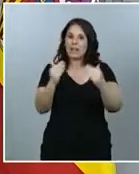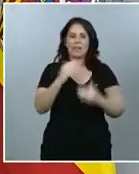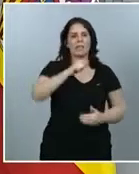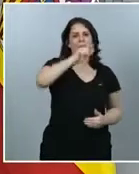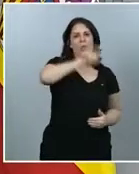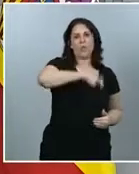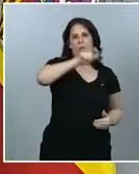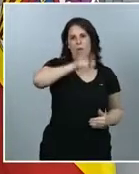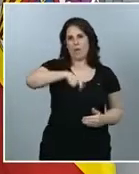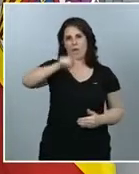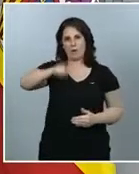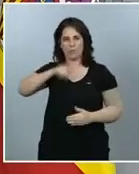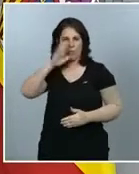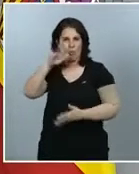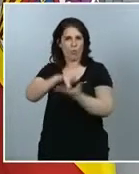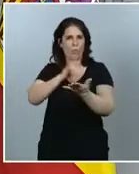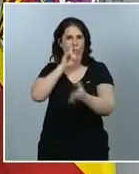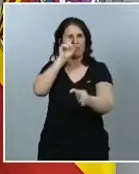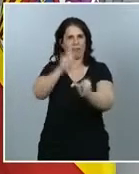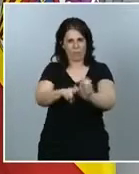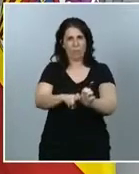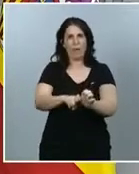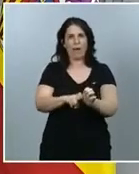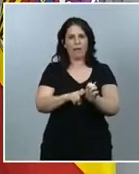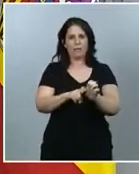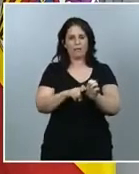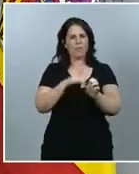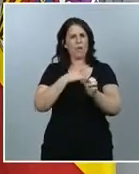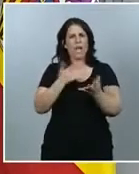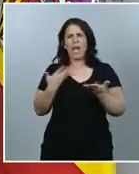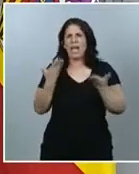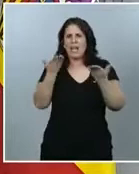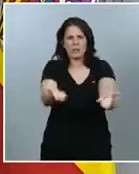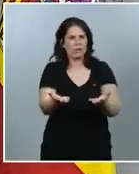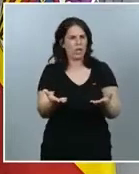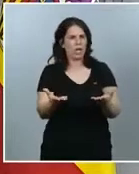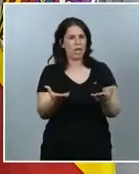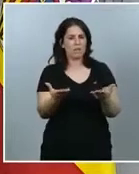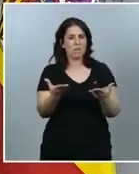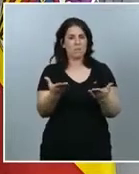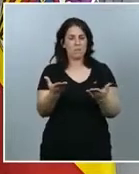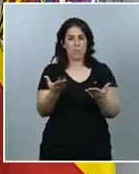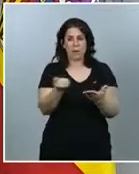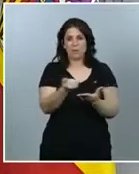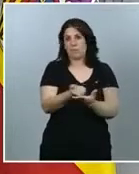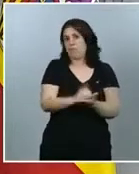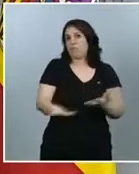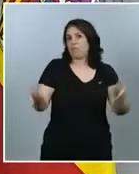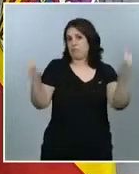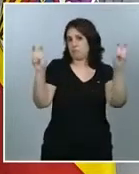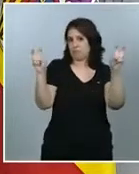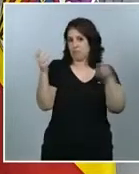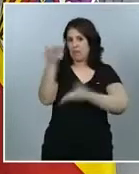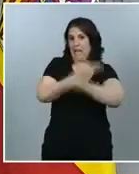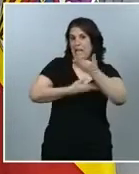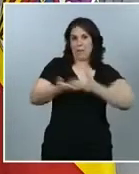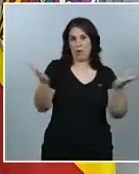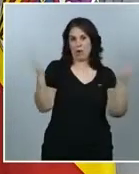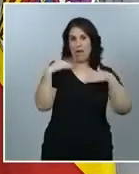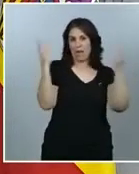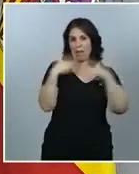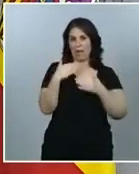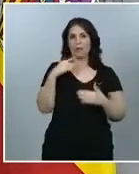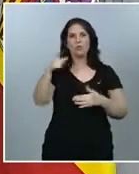participando de forma generosa y altruista, dedicando su tiempo, aportándonos su